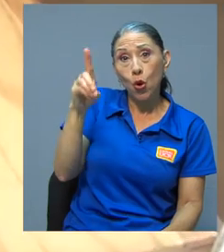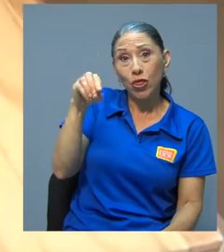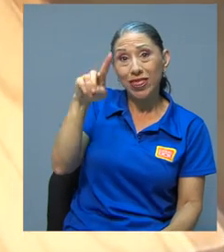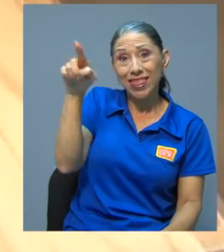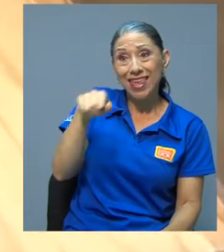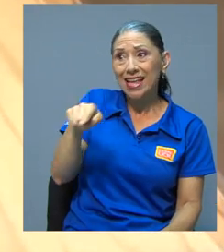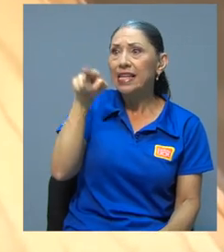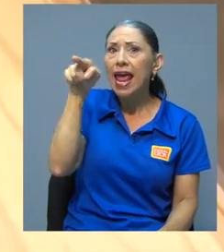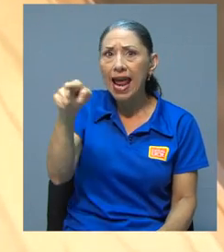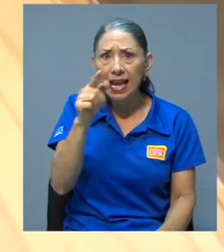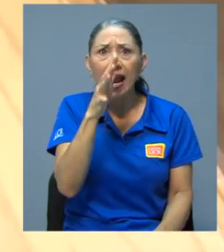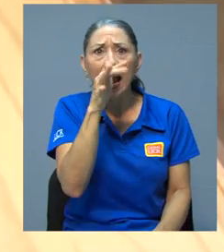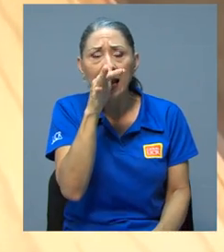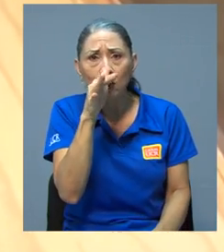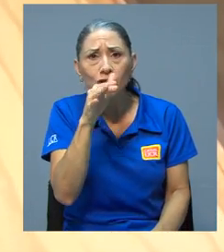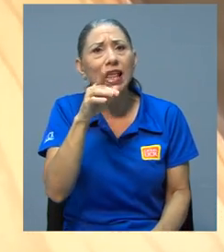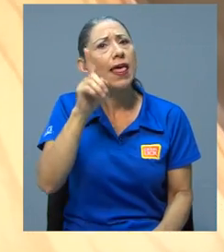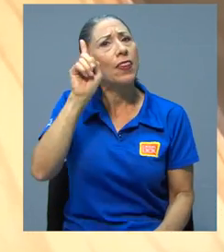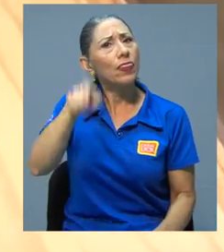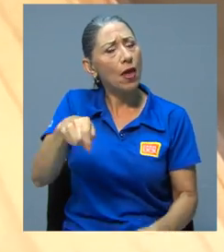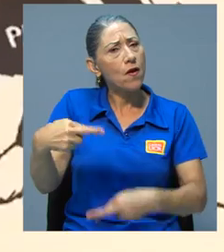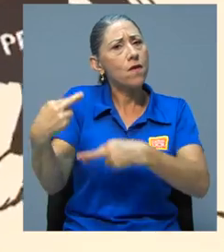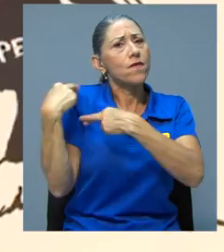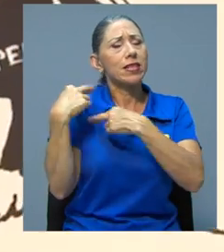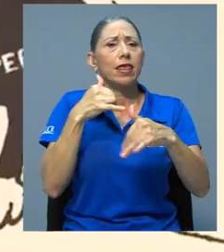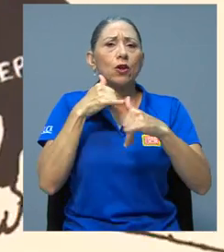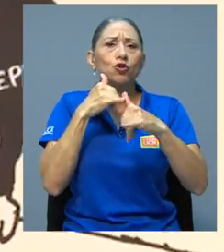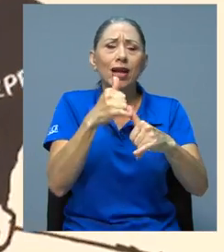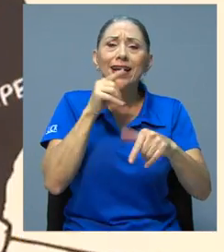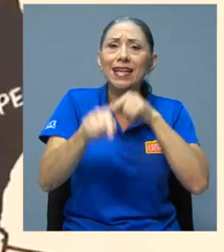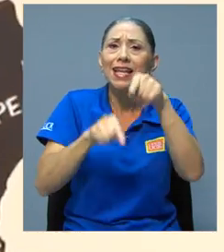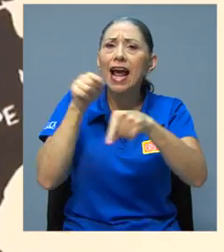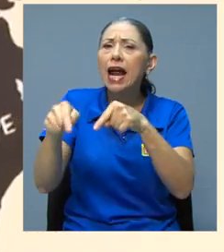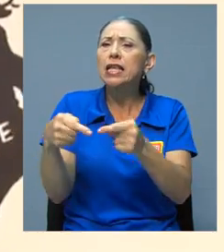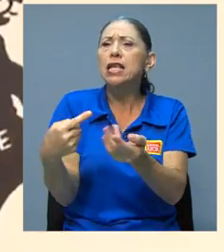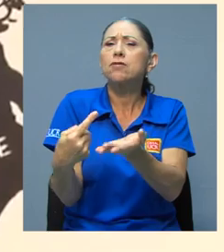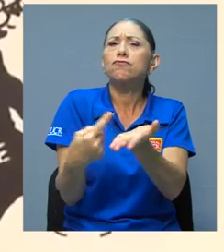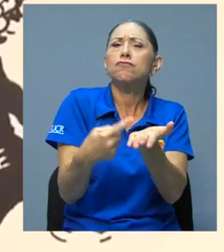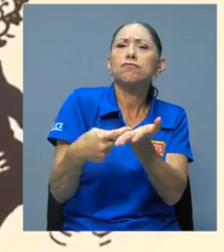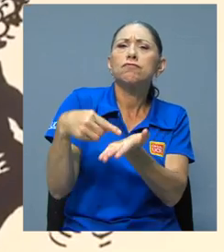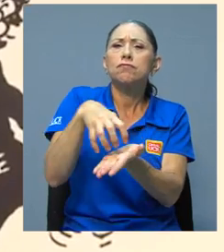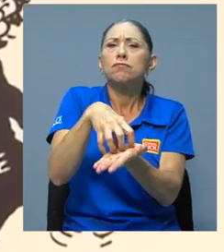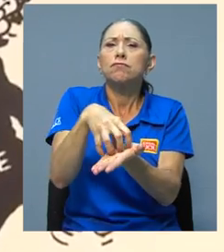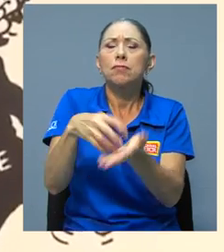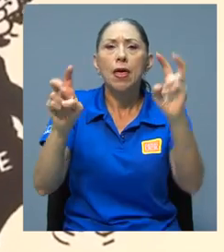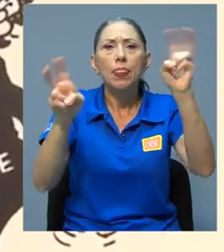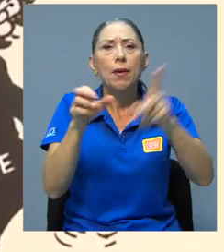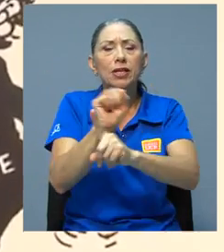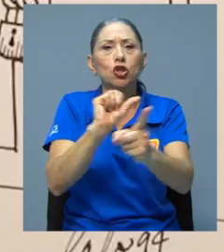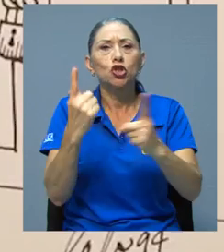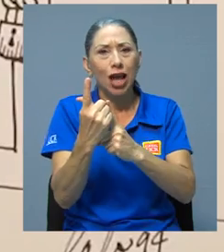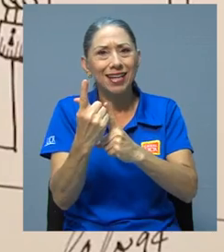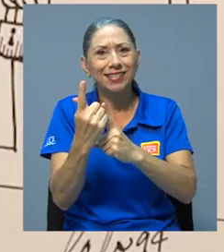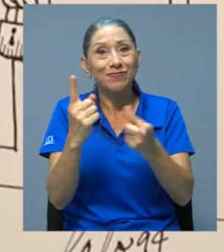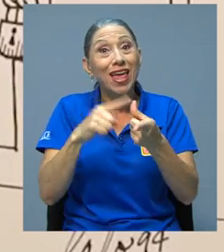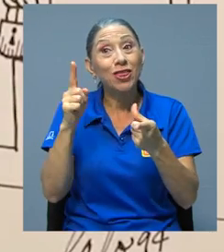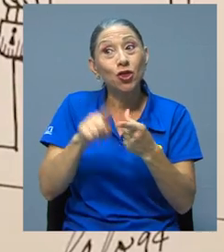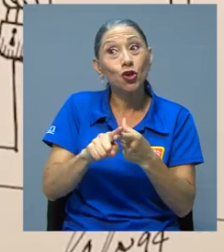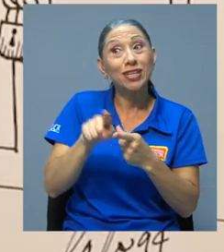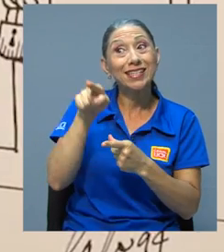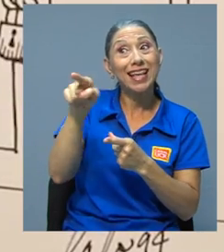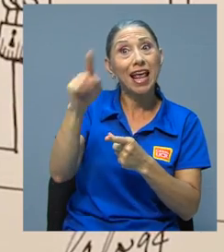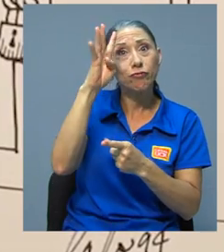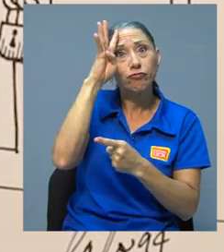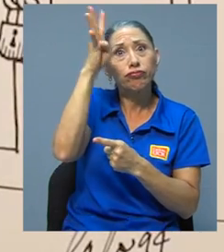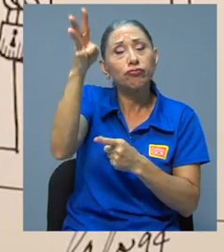caricaturista tenía el deber de denunciar, criticar y cuestionar los problemas sociales. Por lo tanto, la vía de canalizar